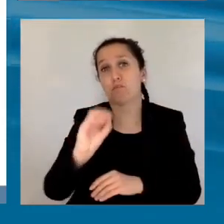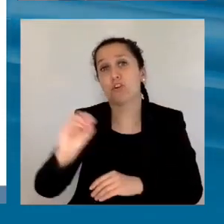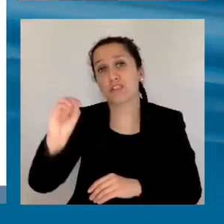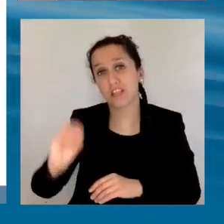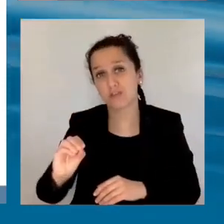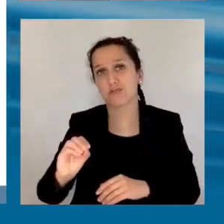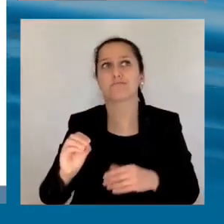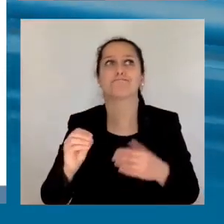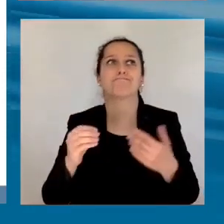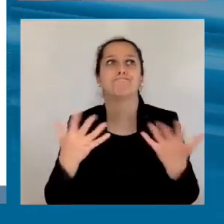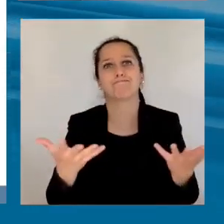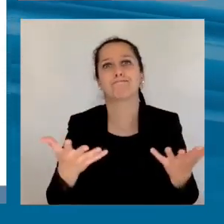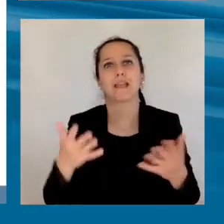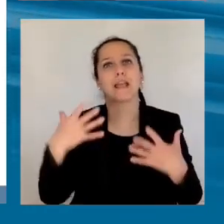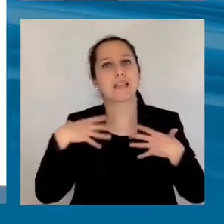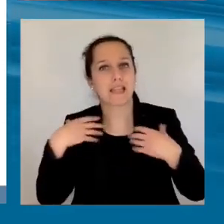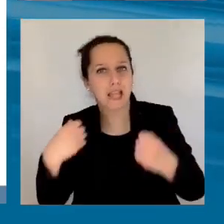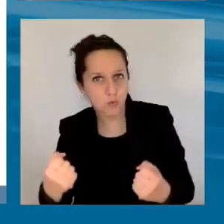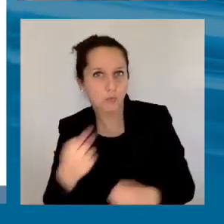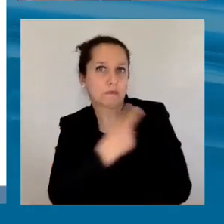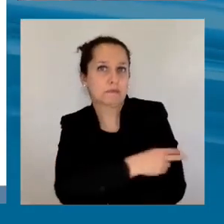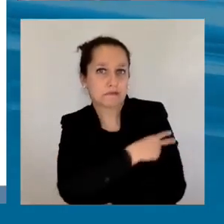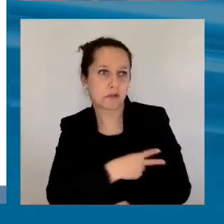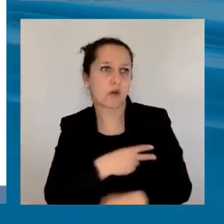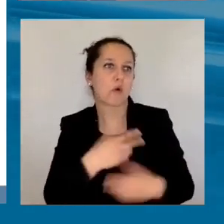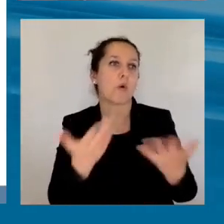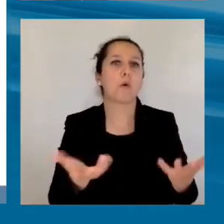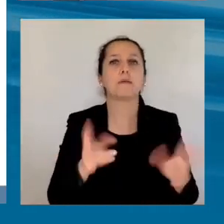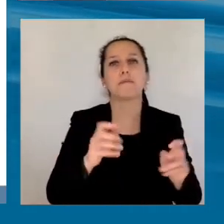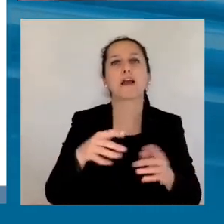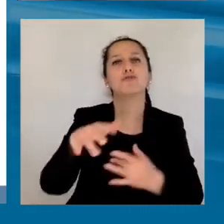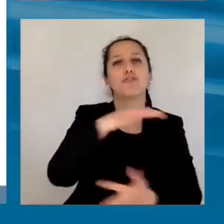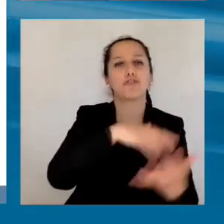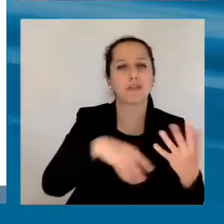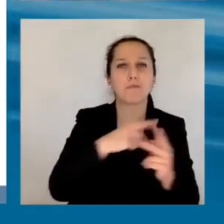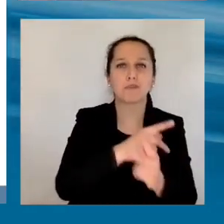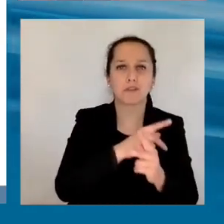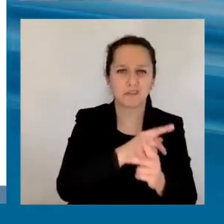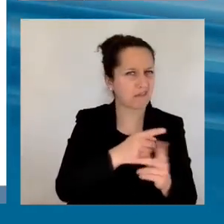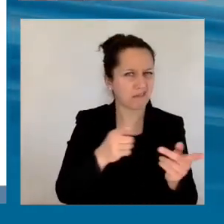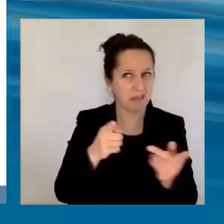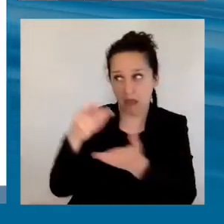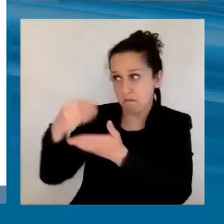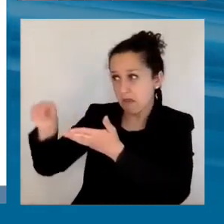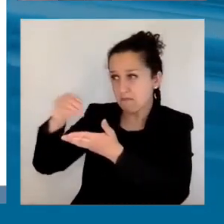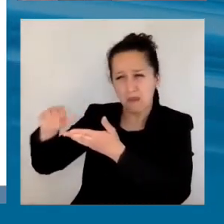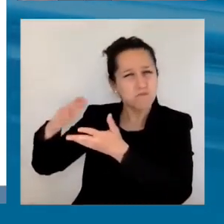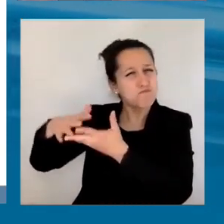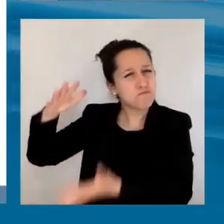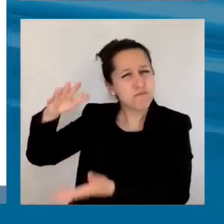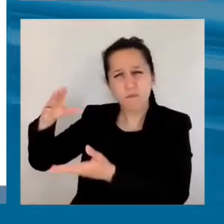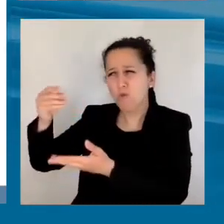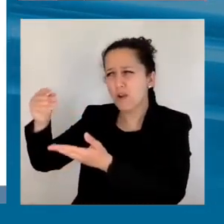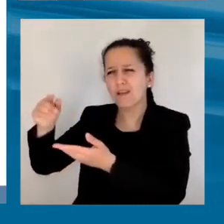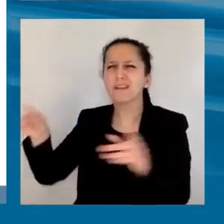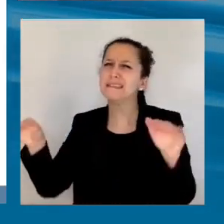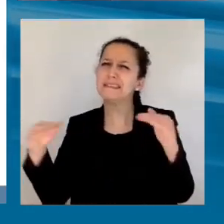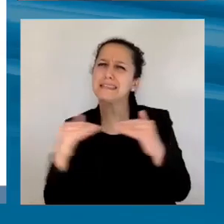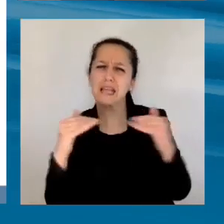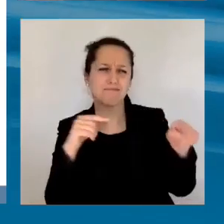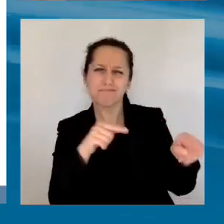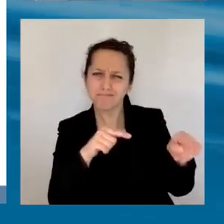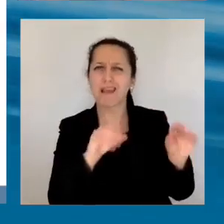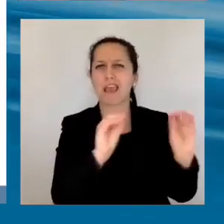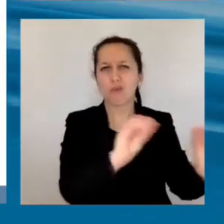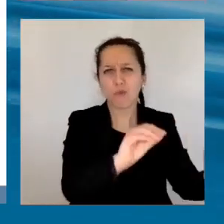a protección social, 54%. Es decir, es una restricción y en la medida en que se logre avanzar en negociaciones internacionales de